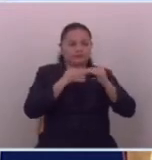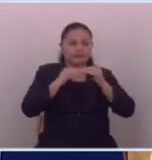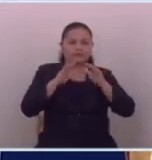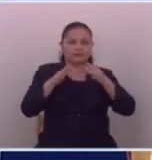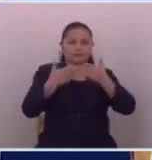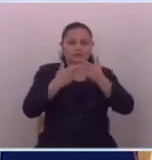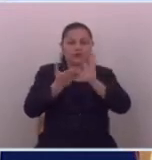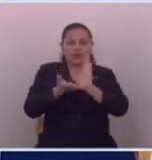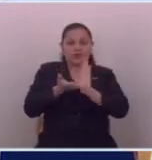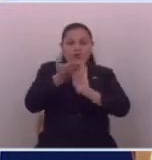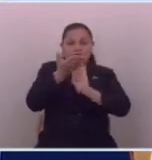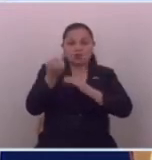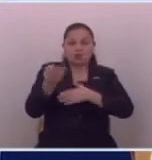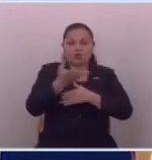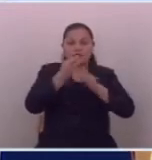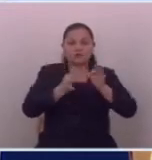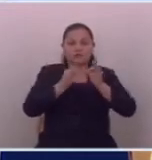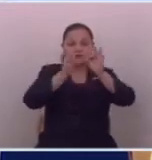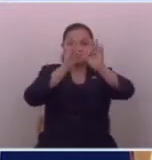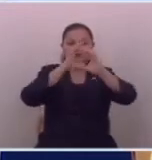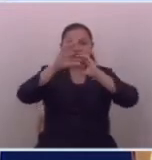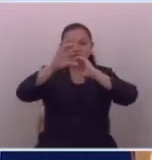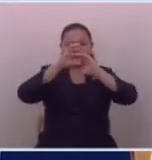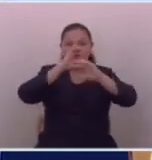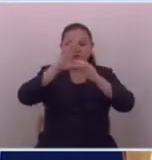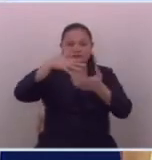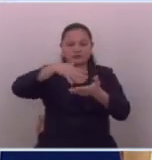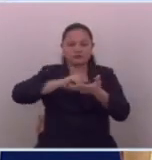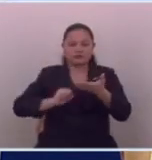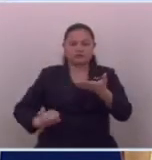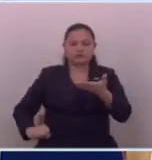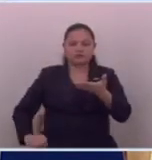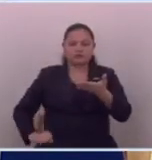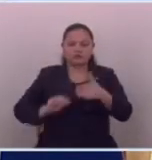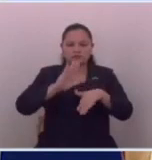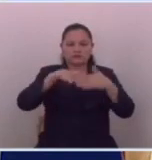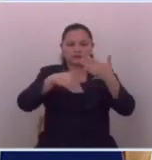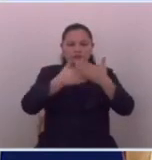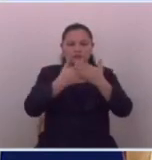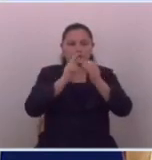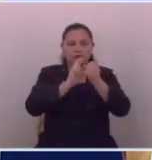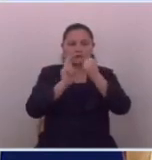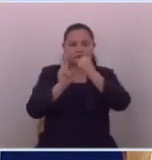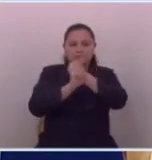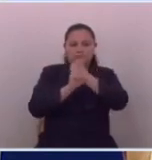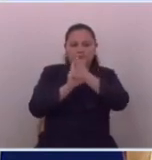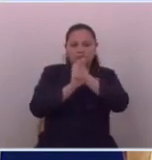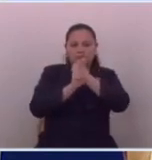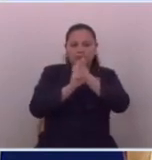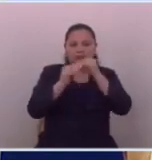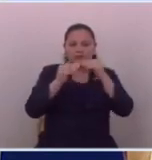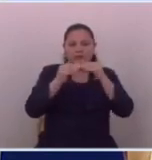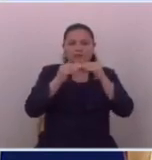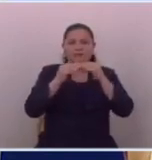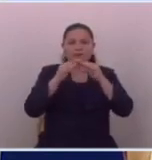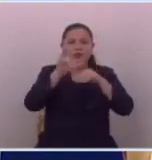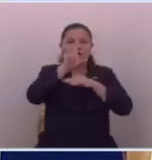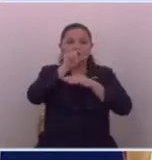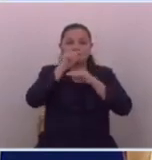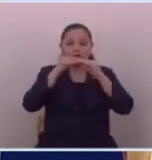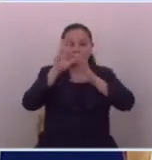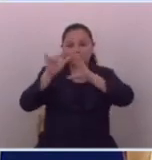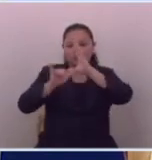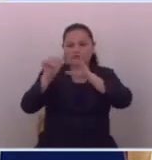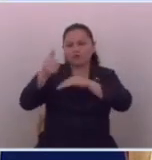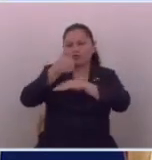al auge de las nuevas formas de comunicar a la población, a través de las redes sociales como Twitter, YouTube y